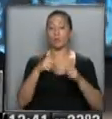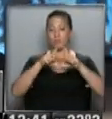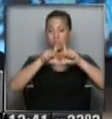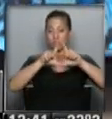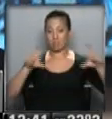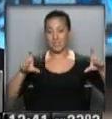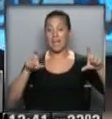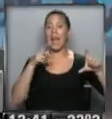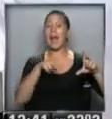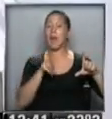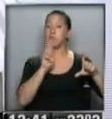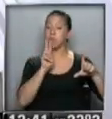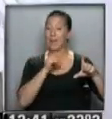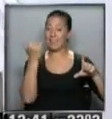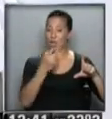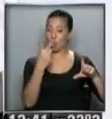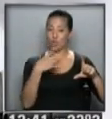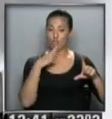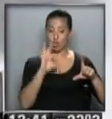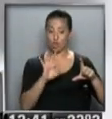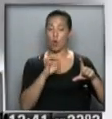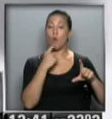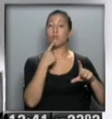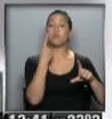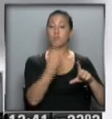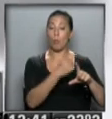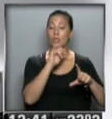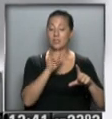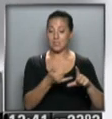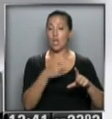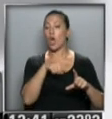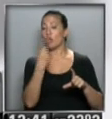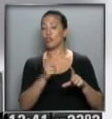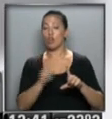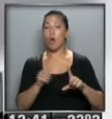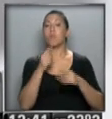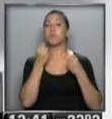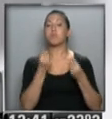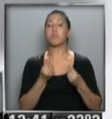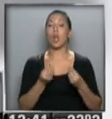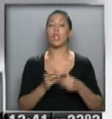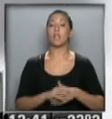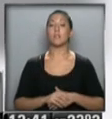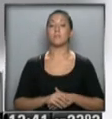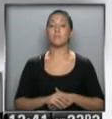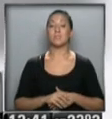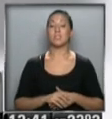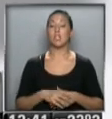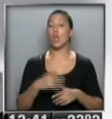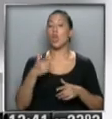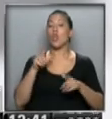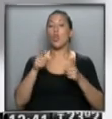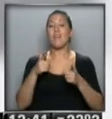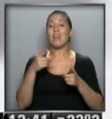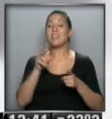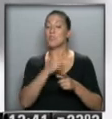el caso de Laura, tiene dos hijos que cobraban, uno cobraba la Asignación Universal y otro no porque efectivamente no estaba registrado